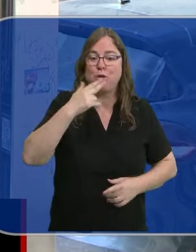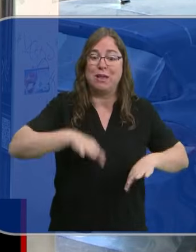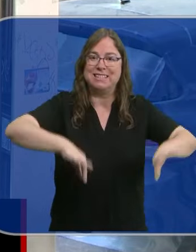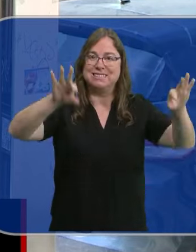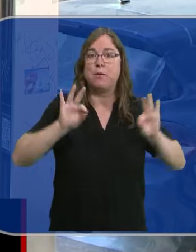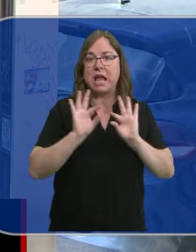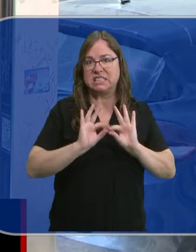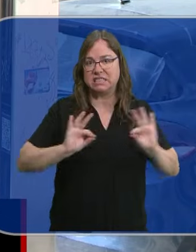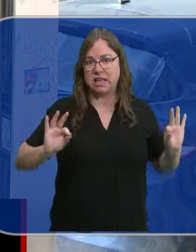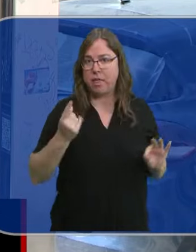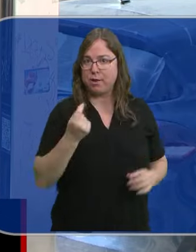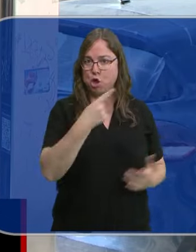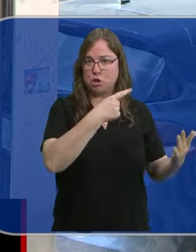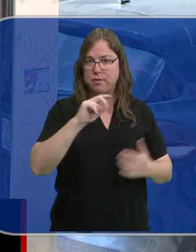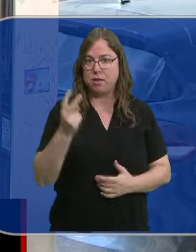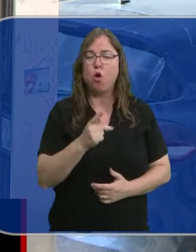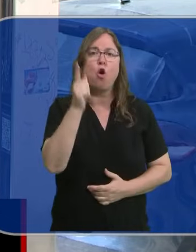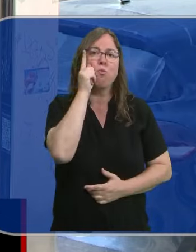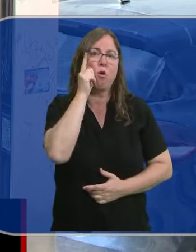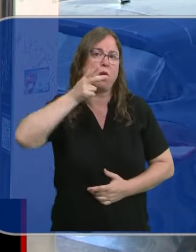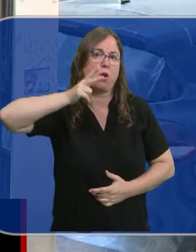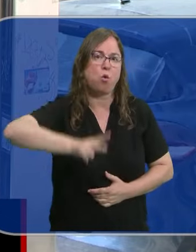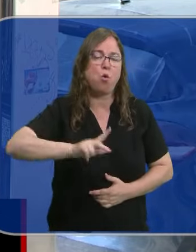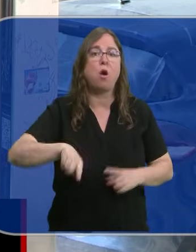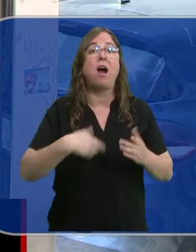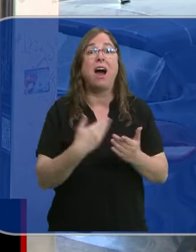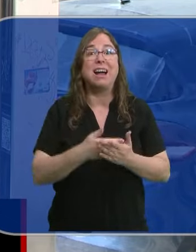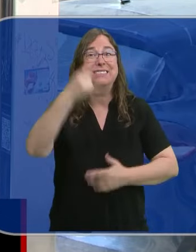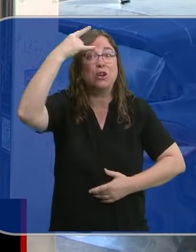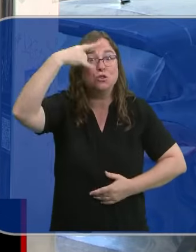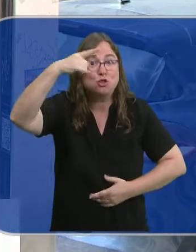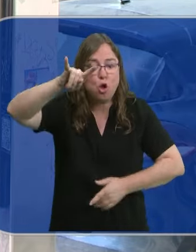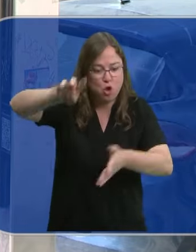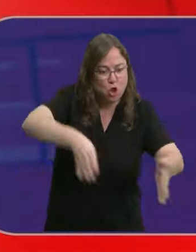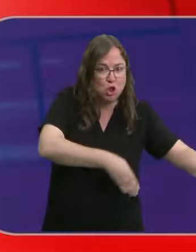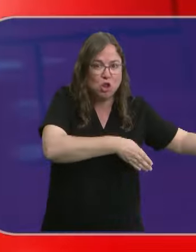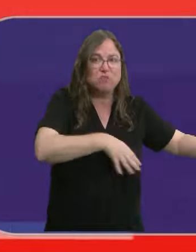sábanas de seda de 600 euros, móviles de alta gama e incluso un toro de lidia.